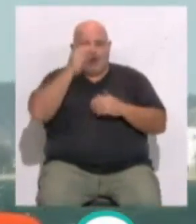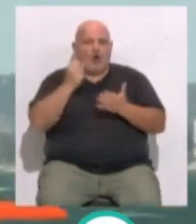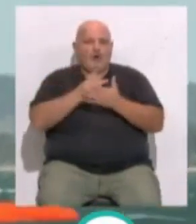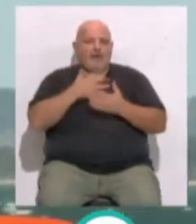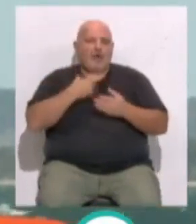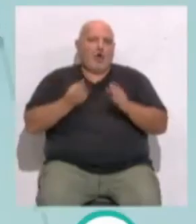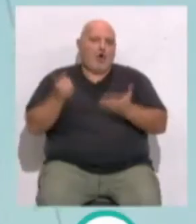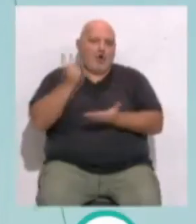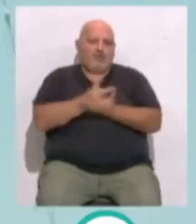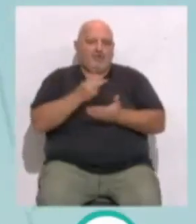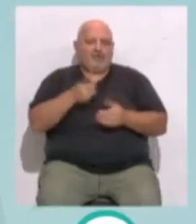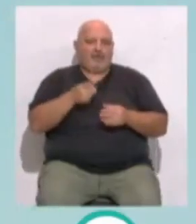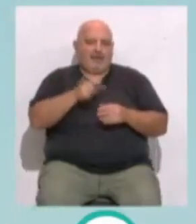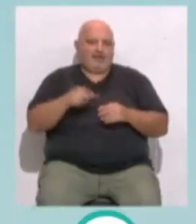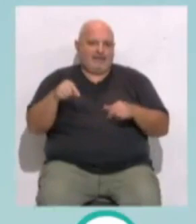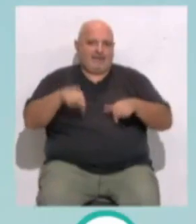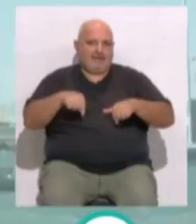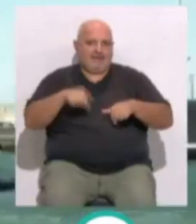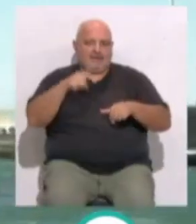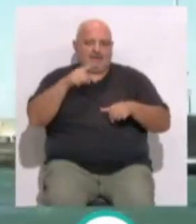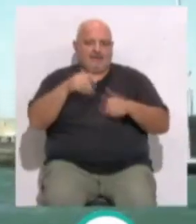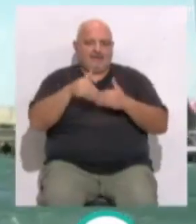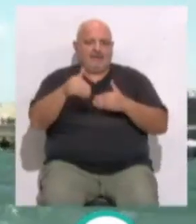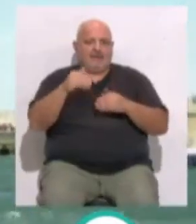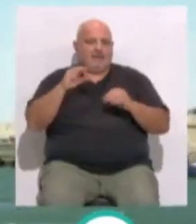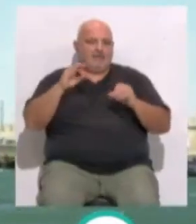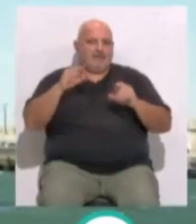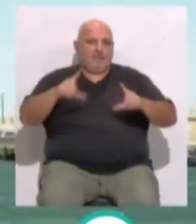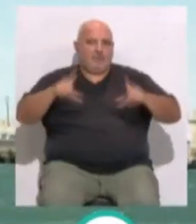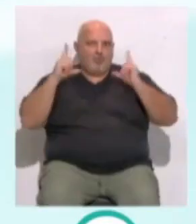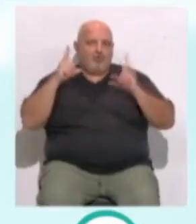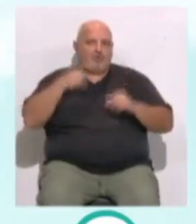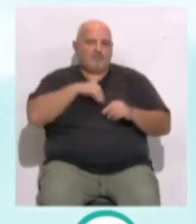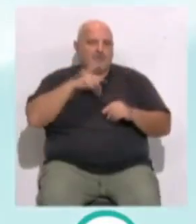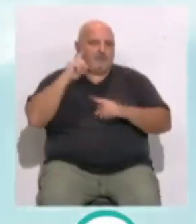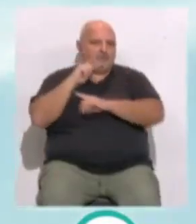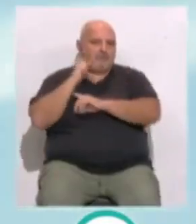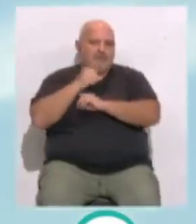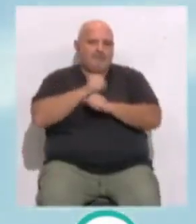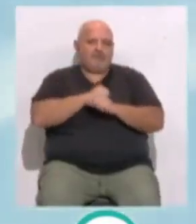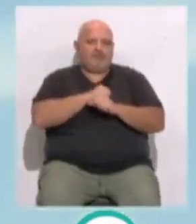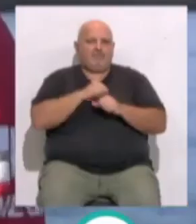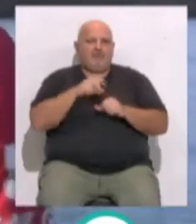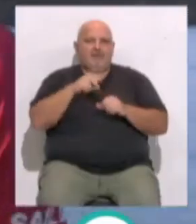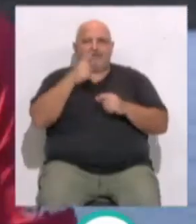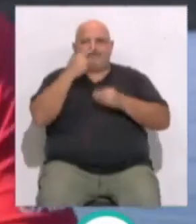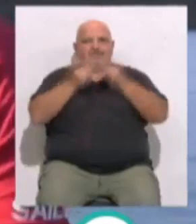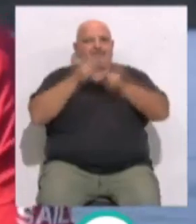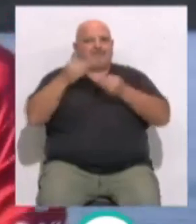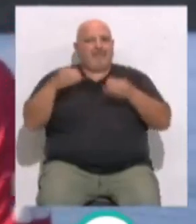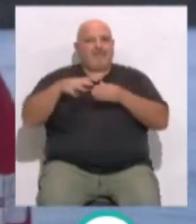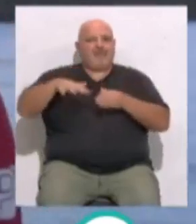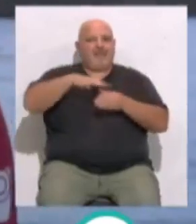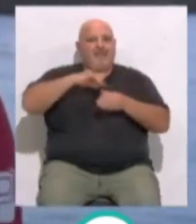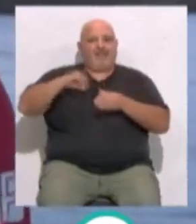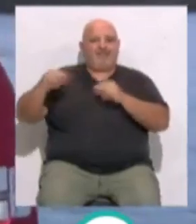devolverle a nuestro público, a nuestra gente... ...el que haya un show y que España esté en lo más alto. Es algo que se respira en el equipo sin